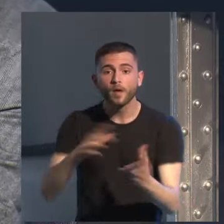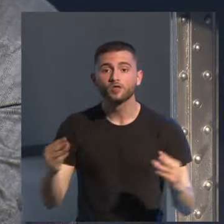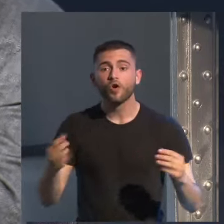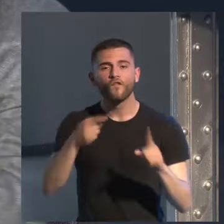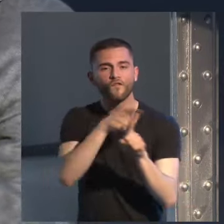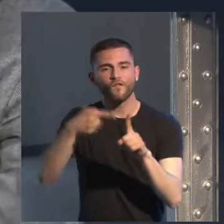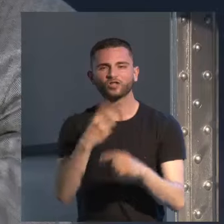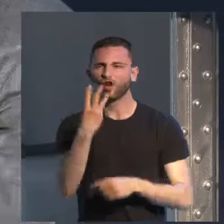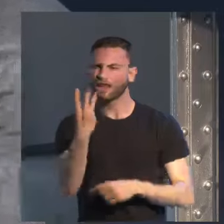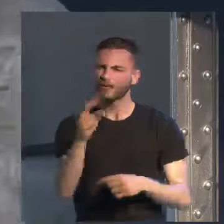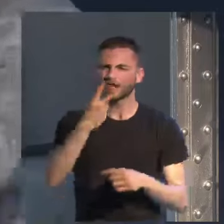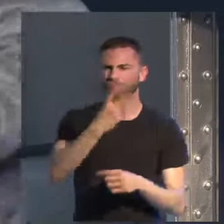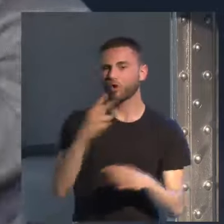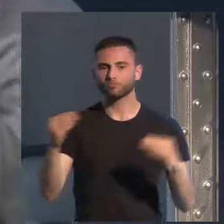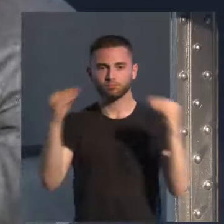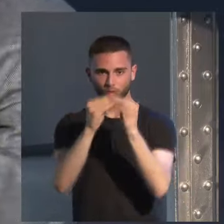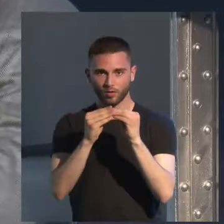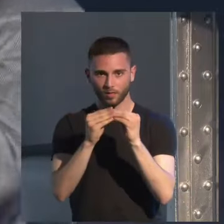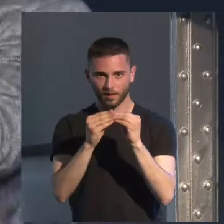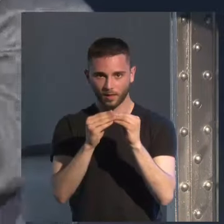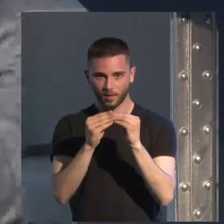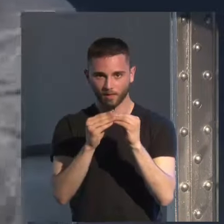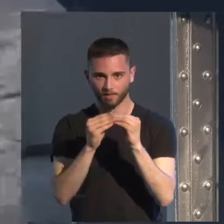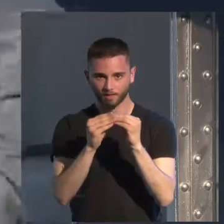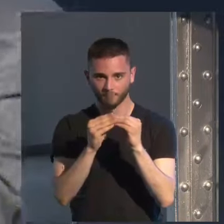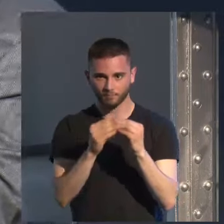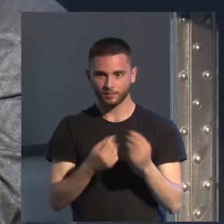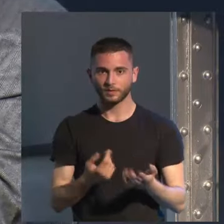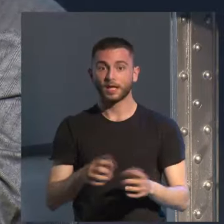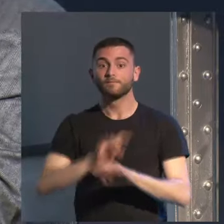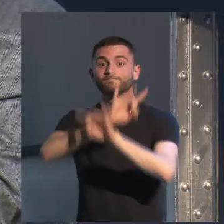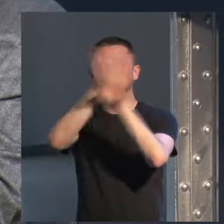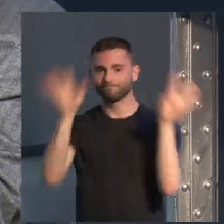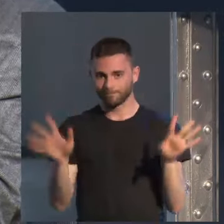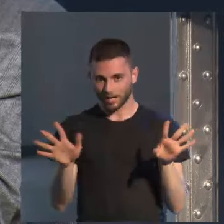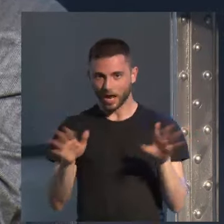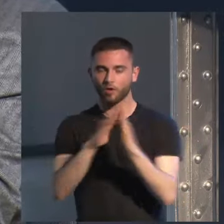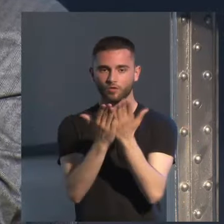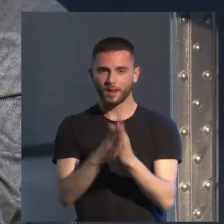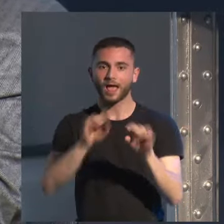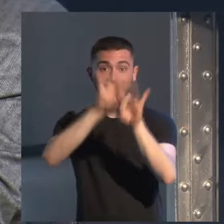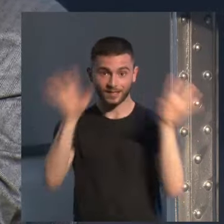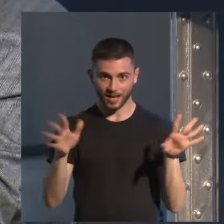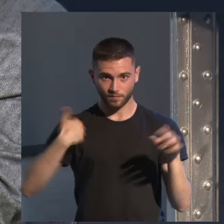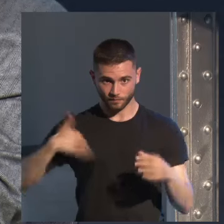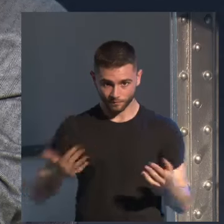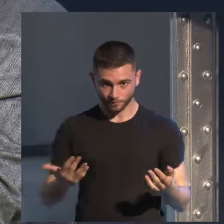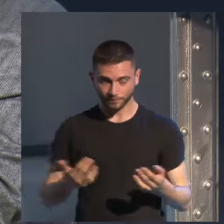factores que dimensionaron, visibilizaron esa novela y